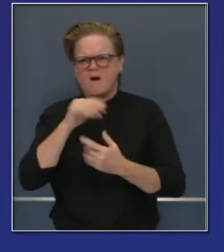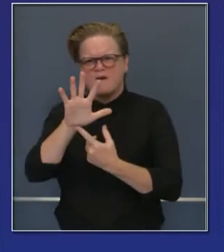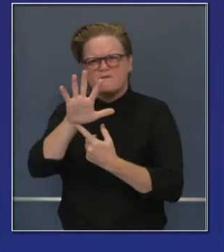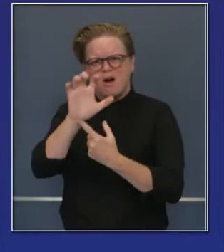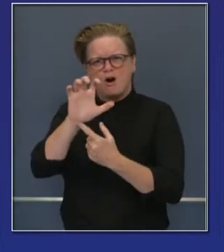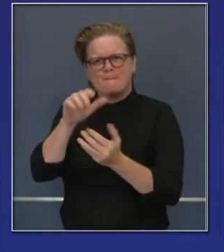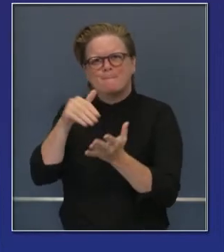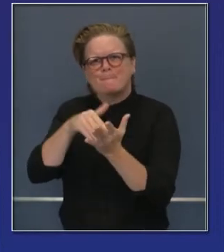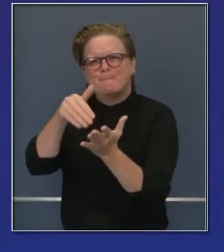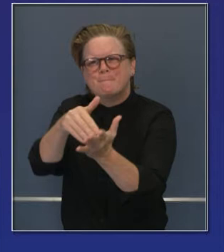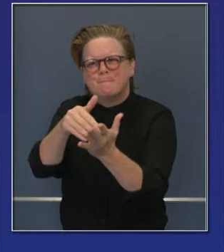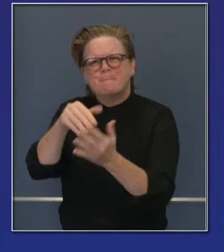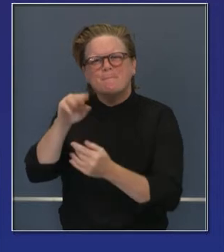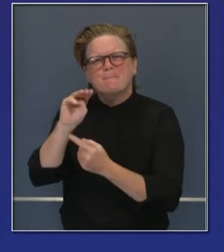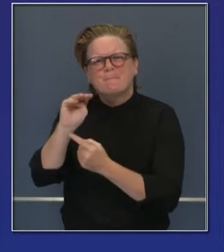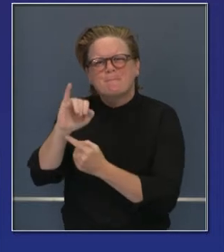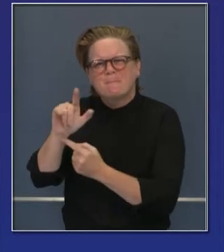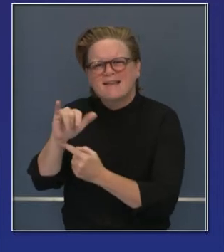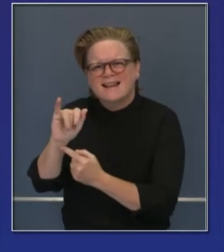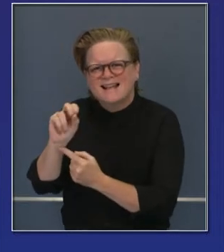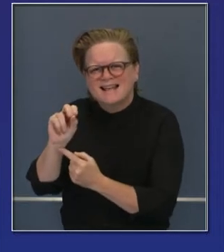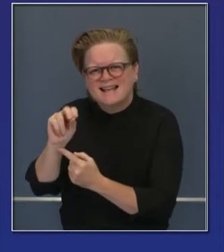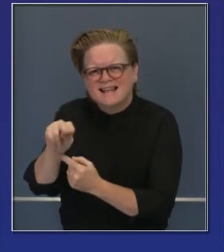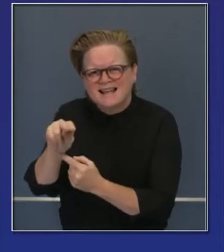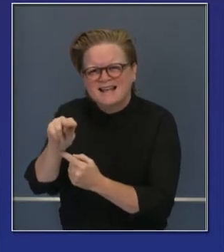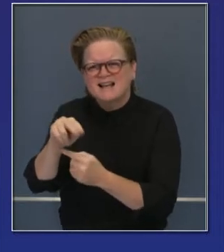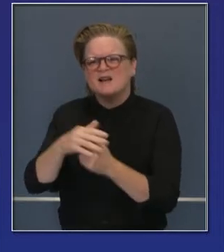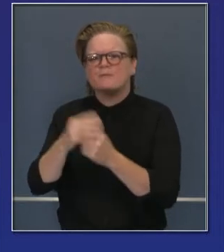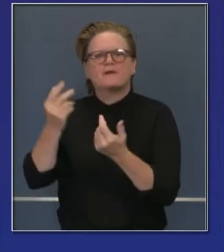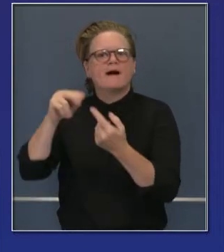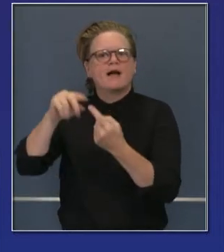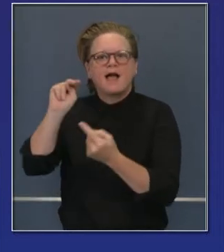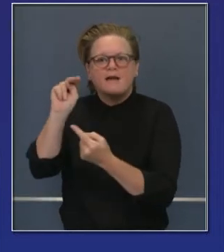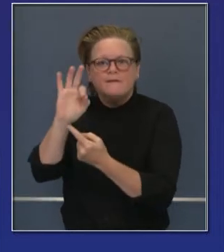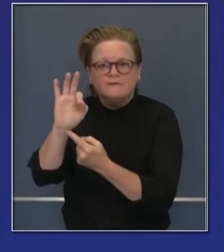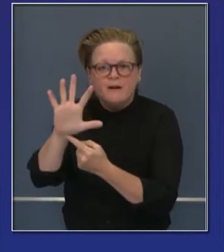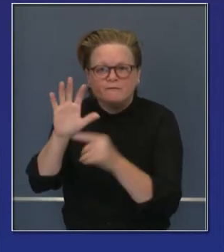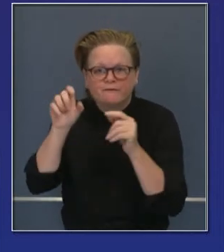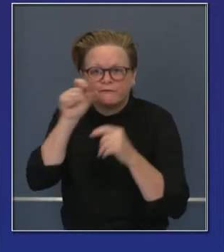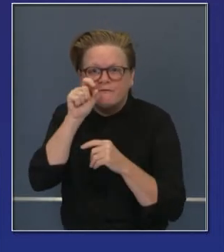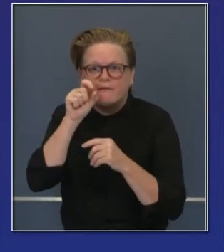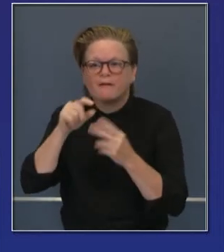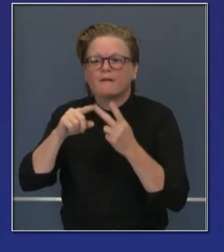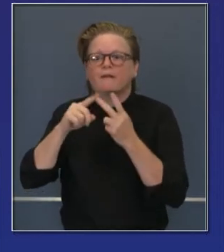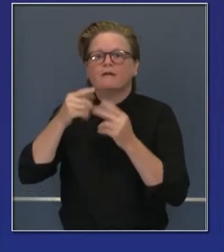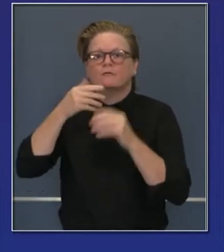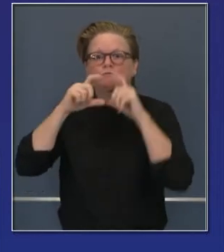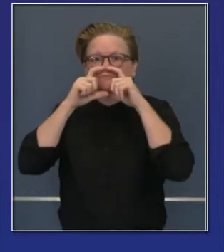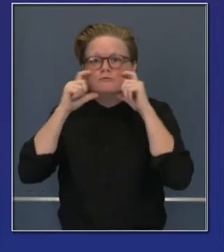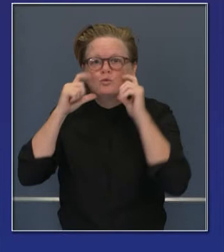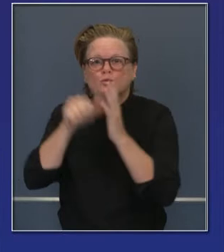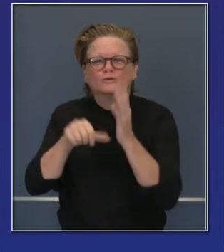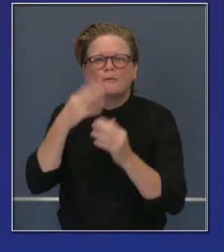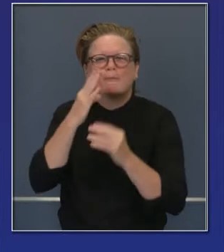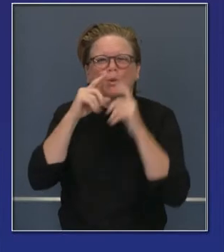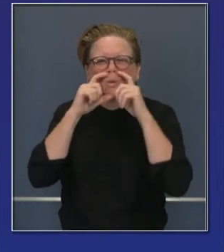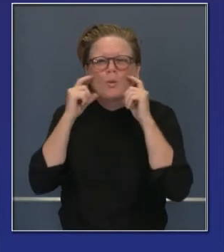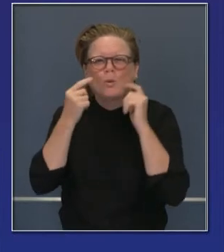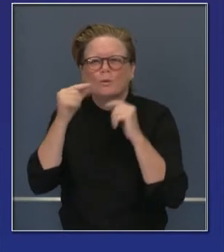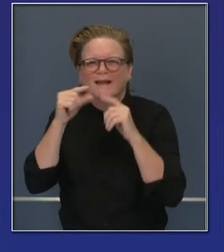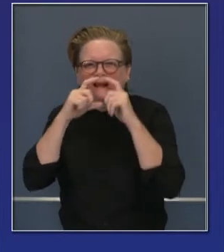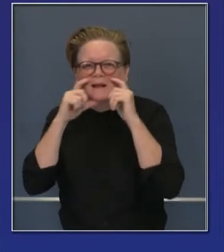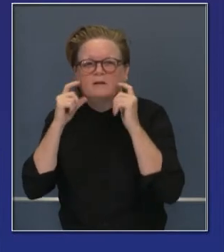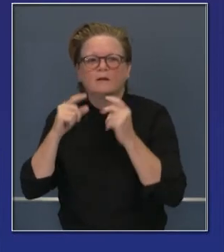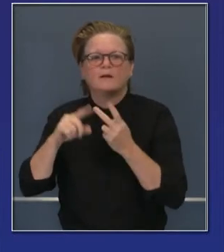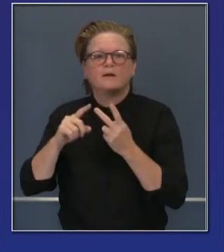500 millones de equipo de protección personal, mascarillas, trajes, batas